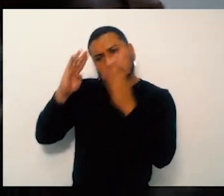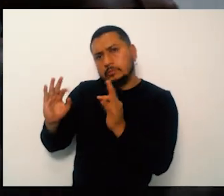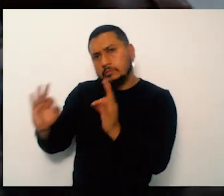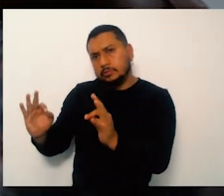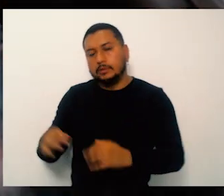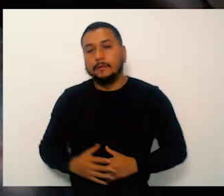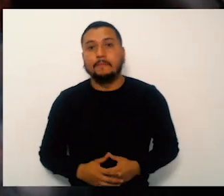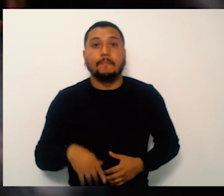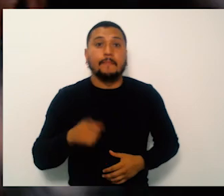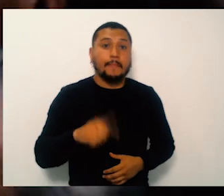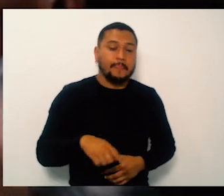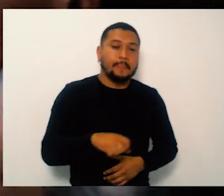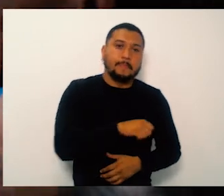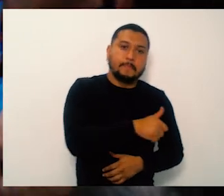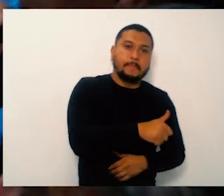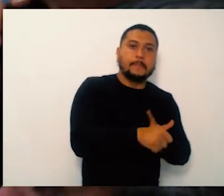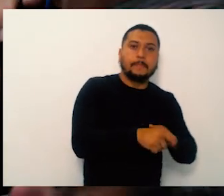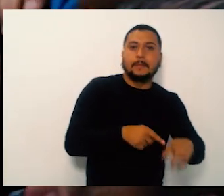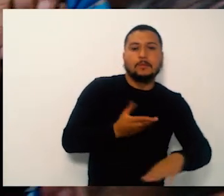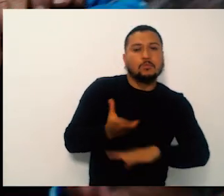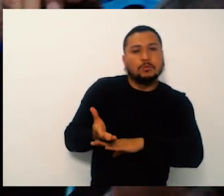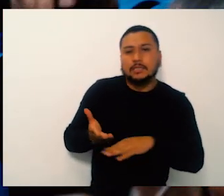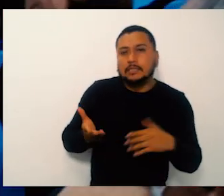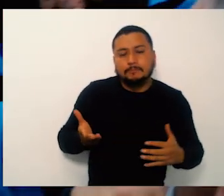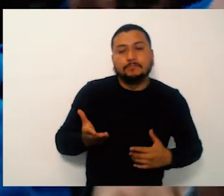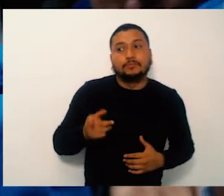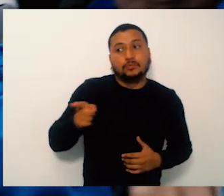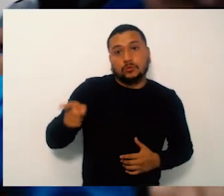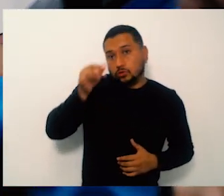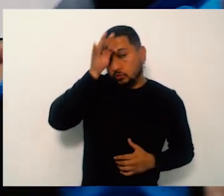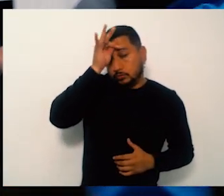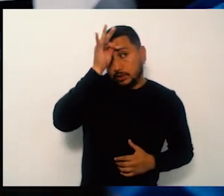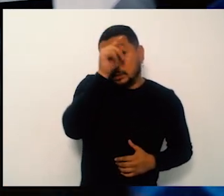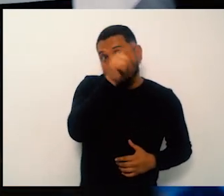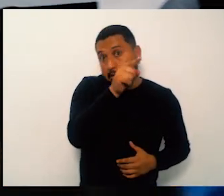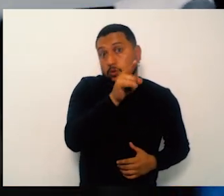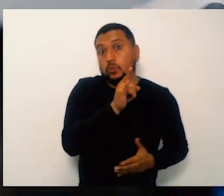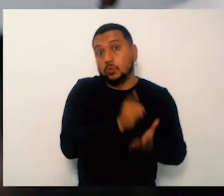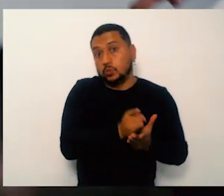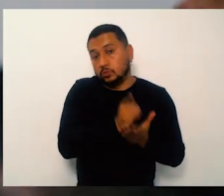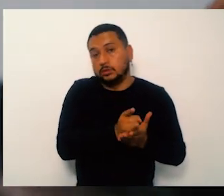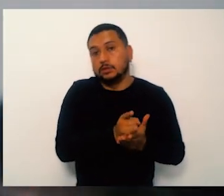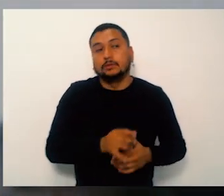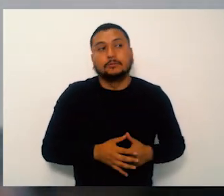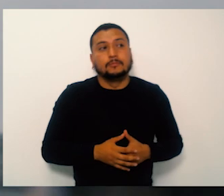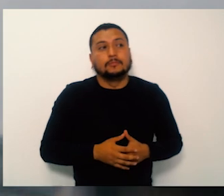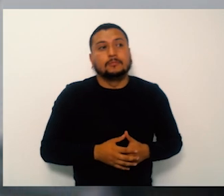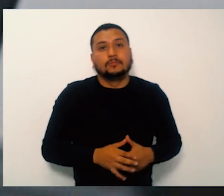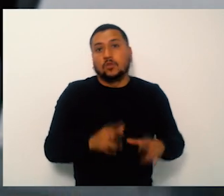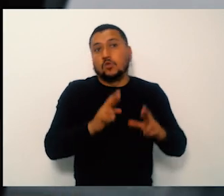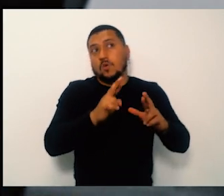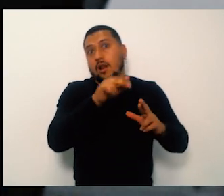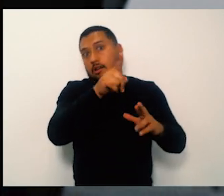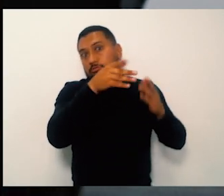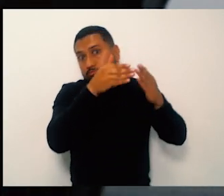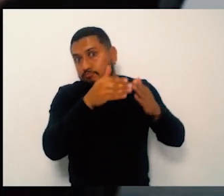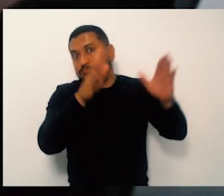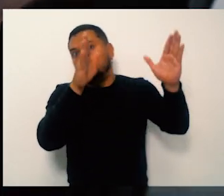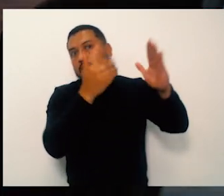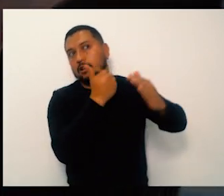oiga, le da una alegría. Encontrar a una personita como la doctora Lucy Vaquero,